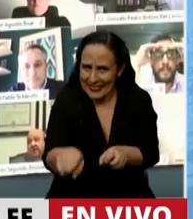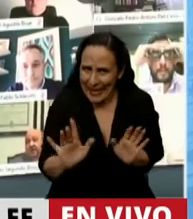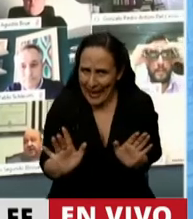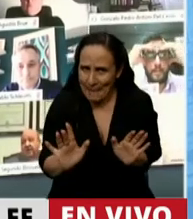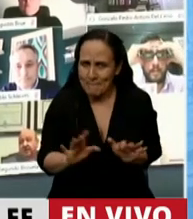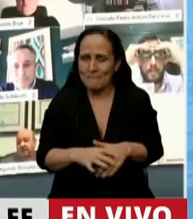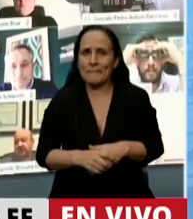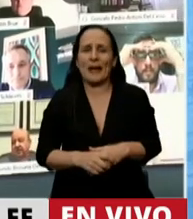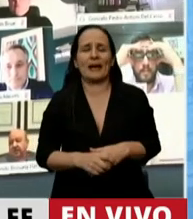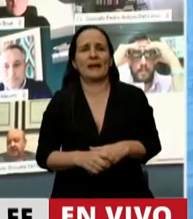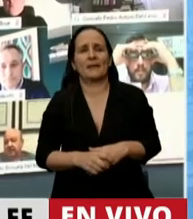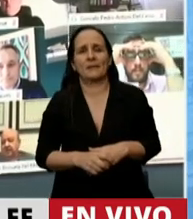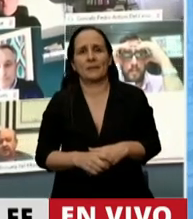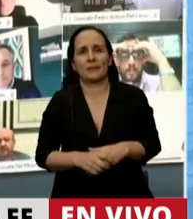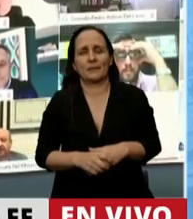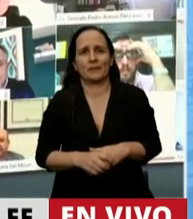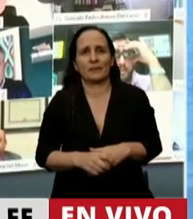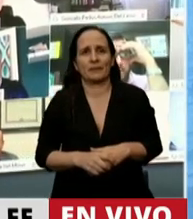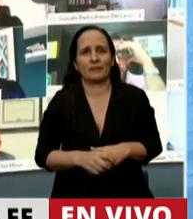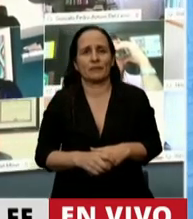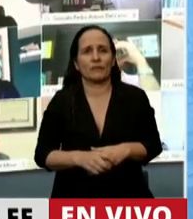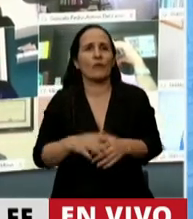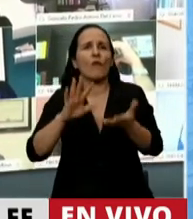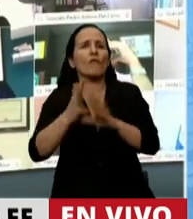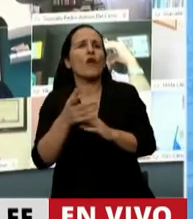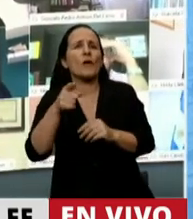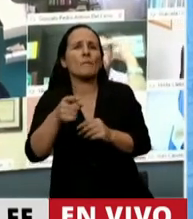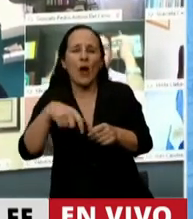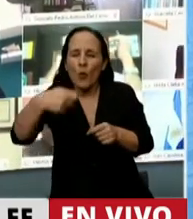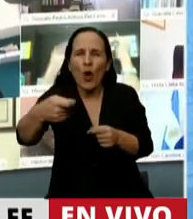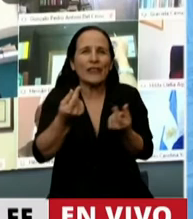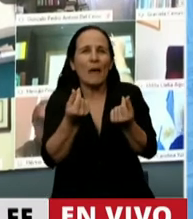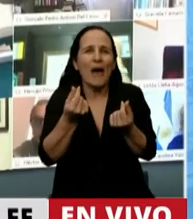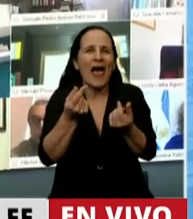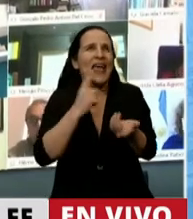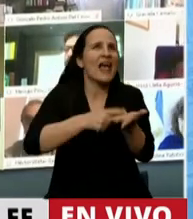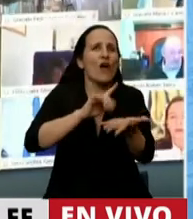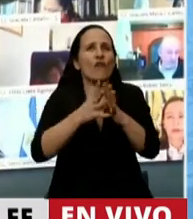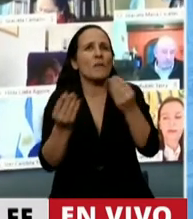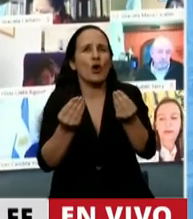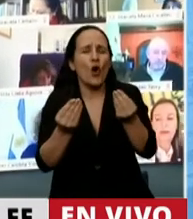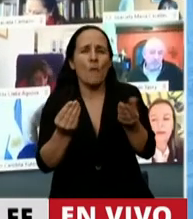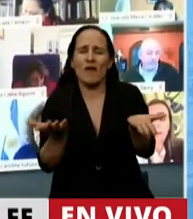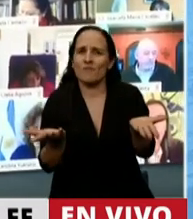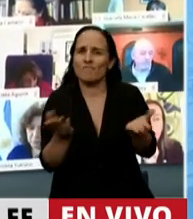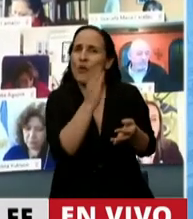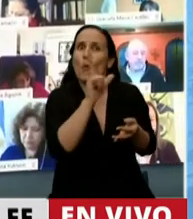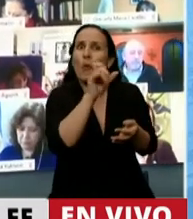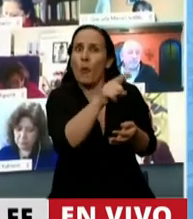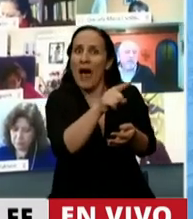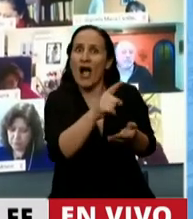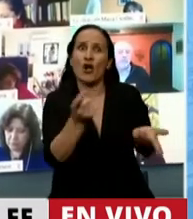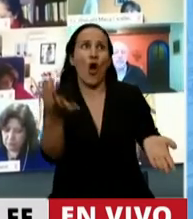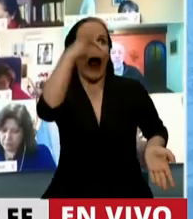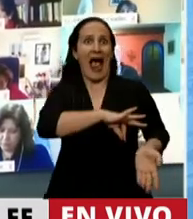cambiar el sistema de determinación de valor de las cuotas, que los bancos si tienen que resignar